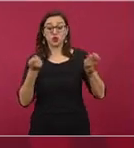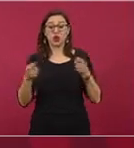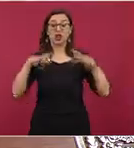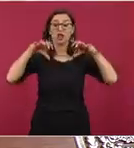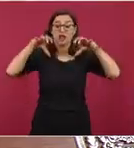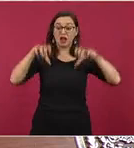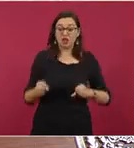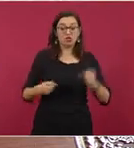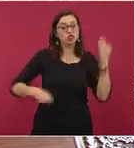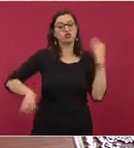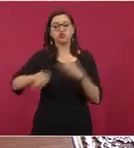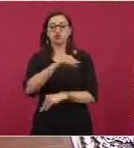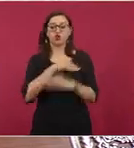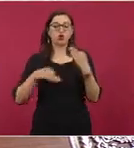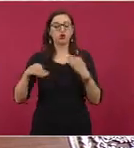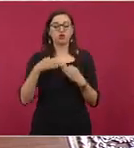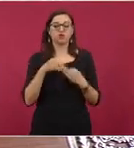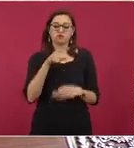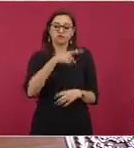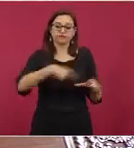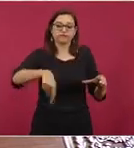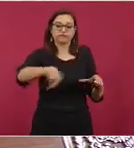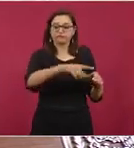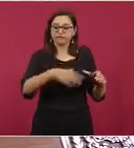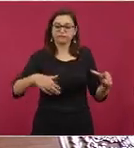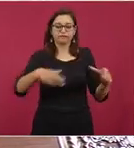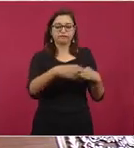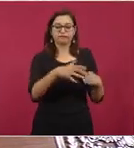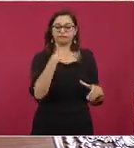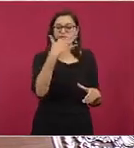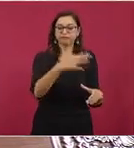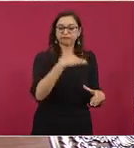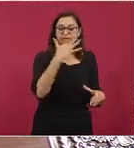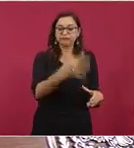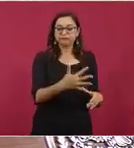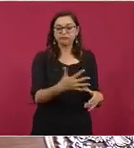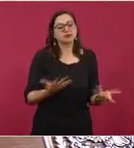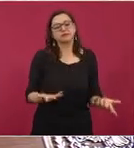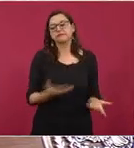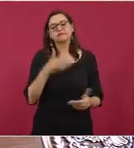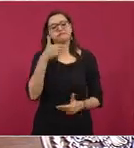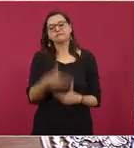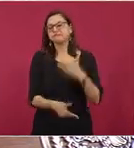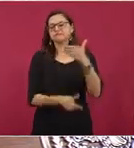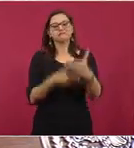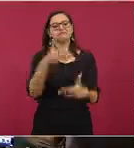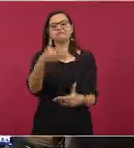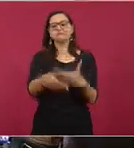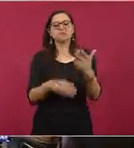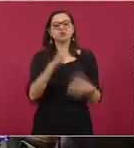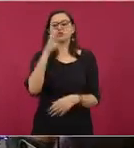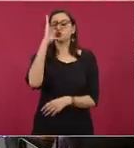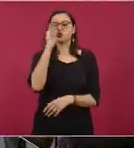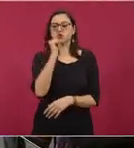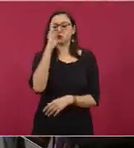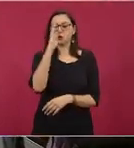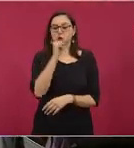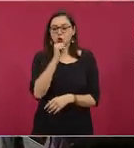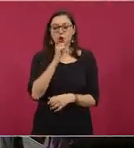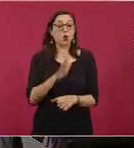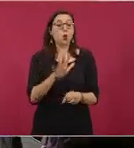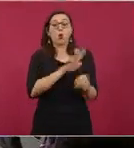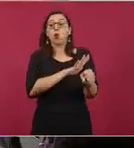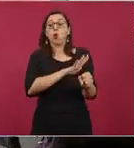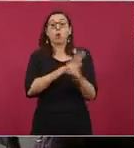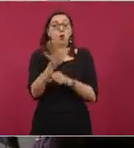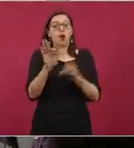entonces así no se puede aunque se trate del modelo económico